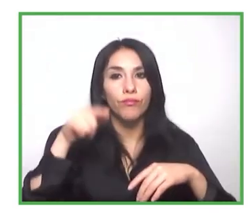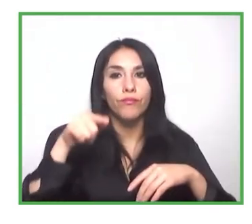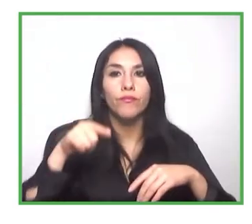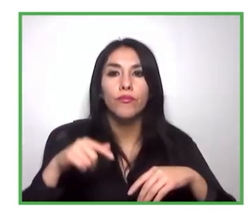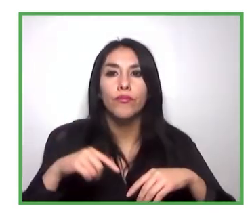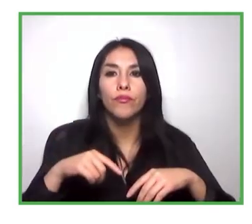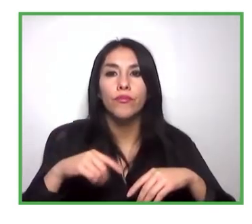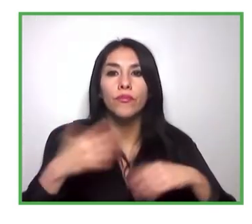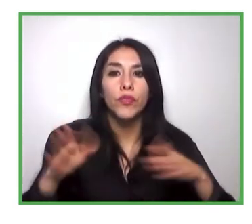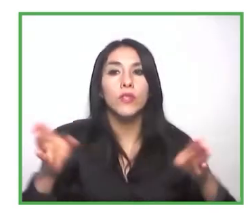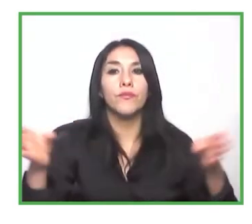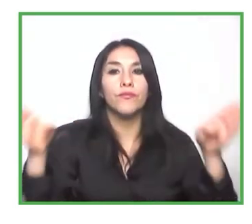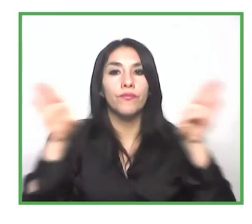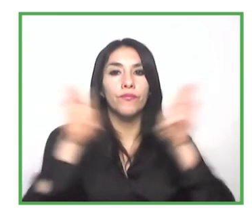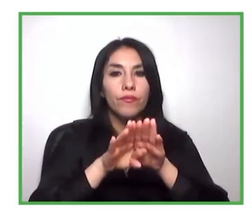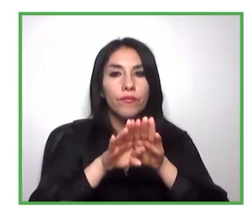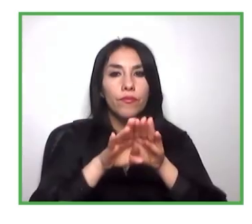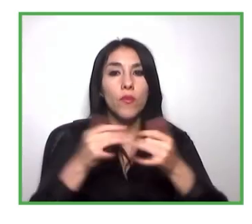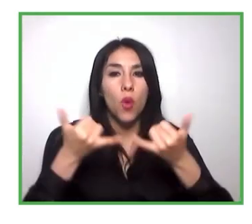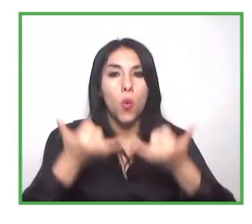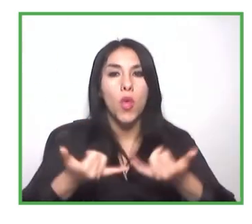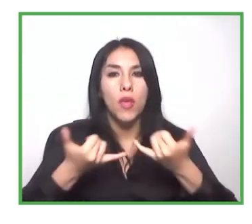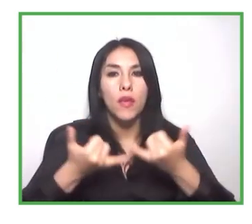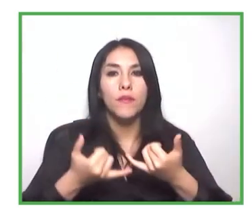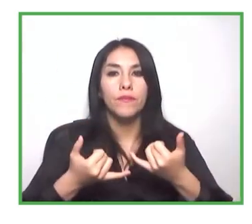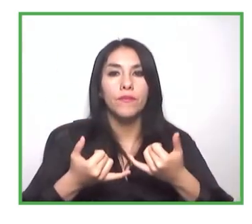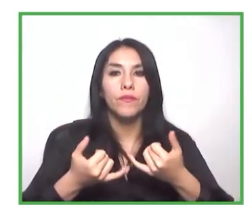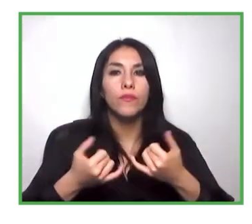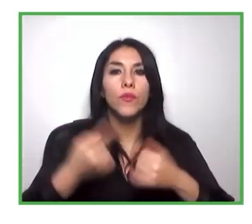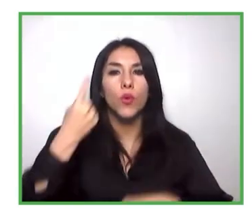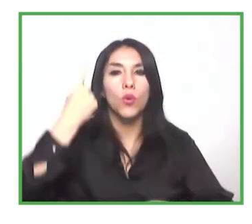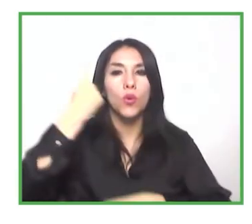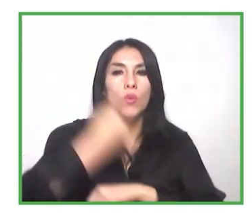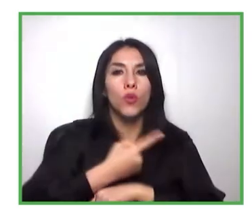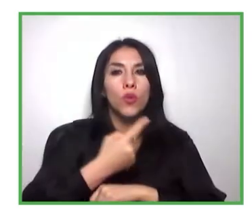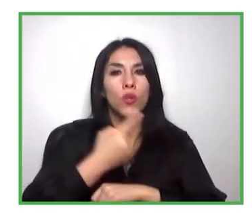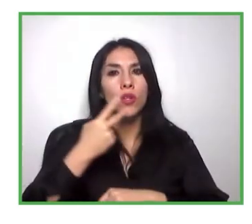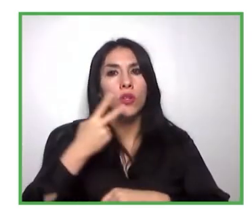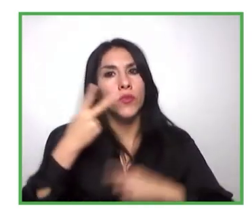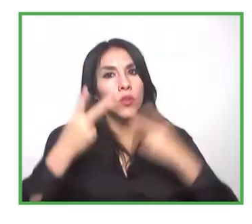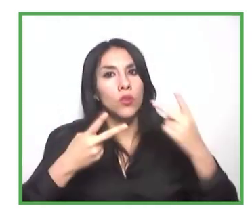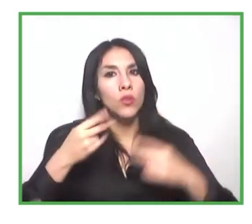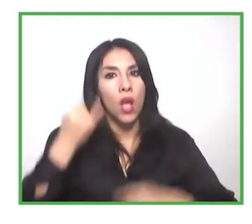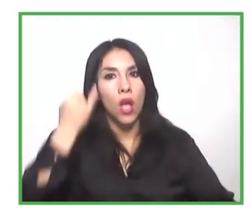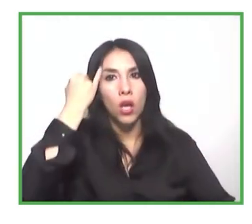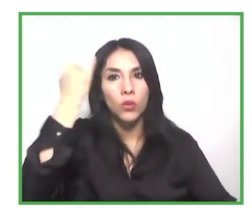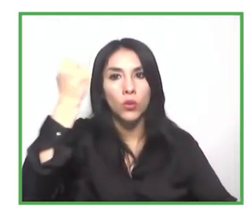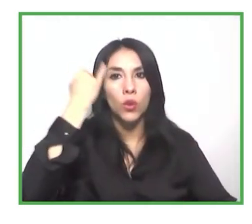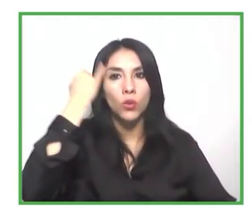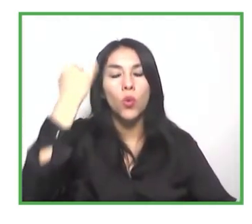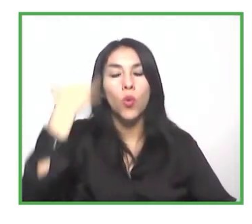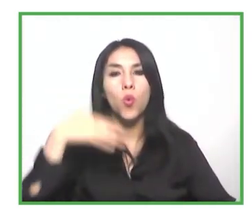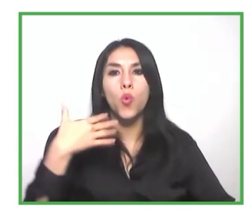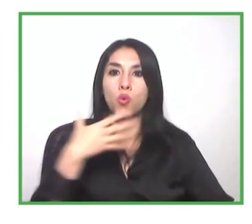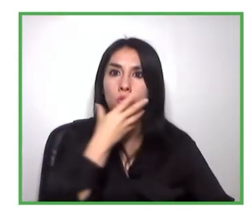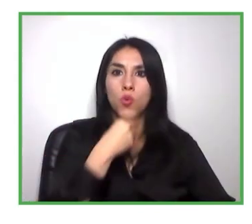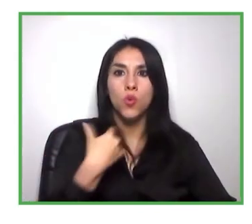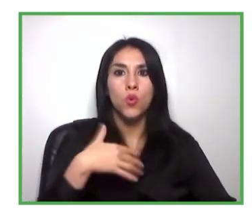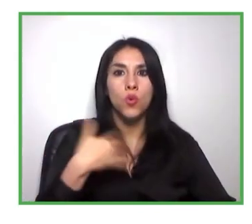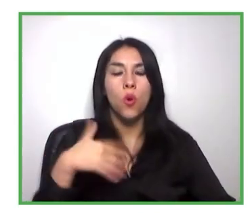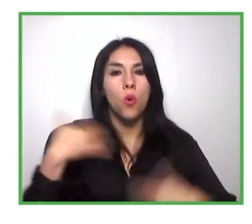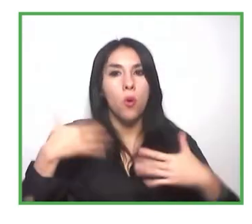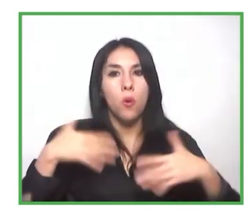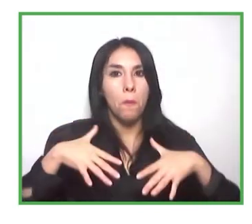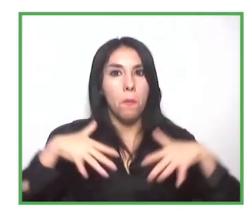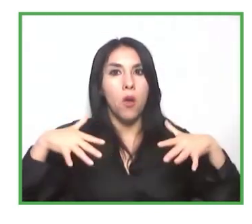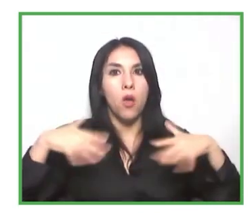visto tremendas iniciativas de cada una de las organizaciones con un alto valor y un gran impacto social que sin duda se irán empujando a que más personas con